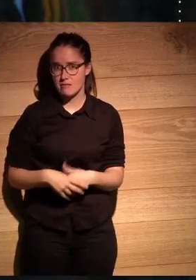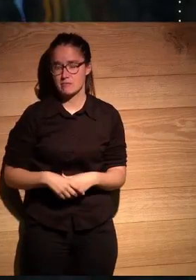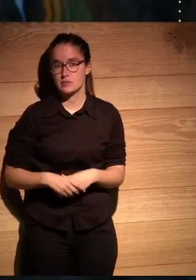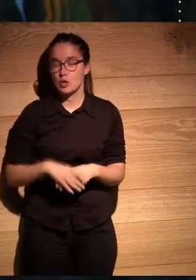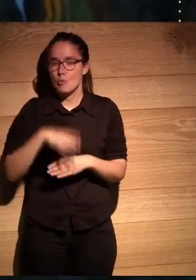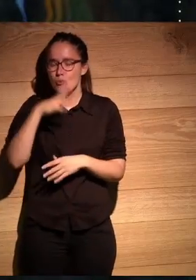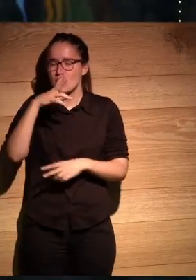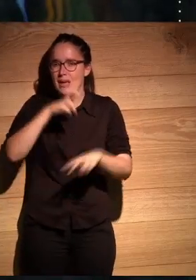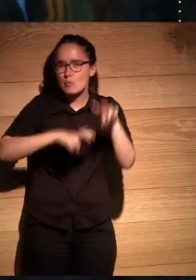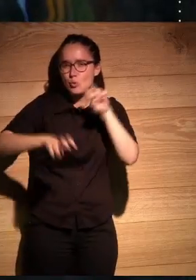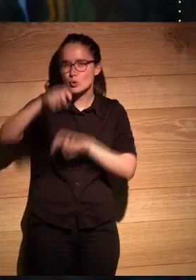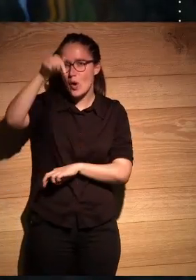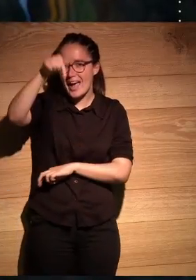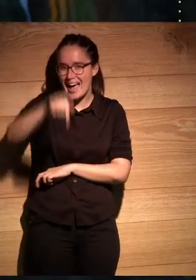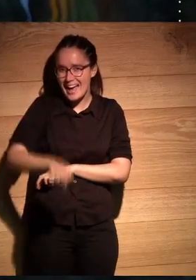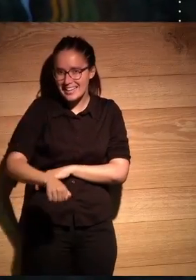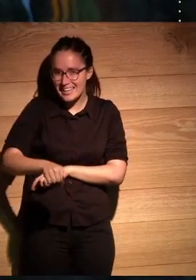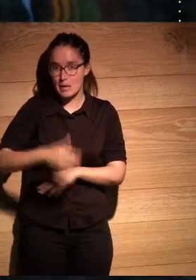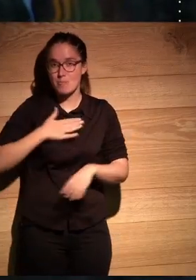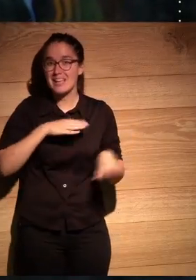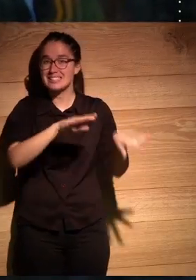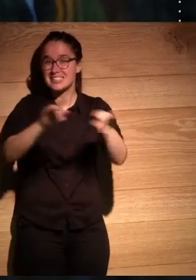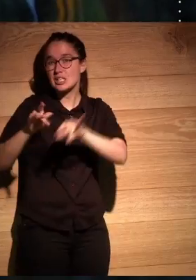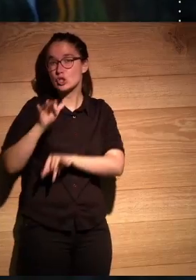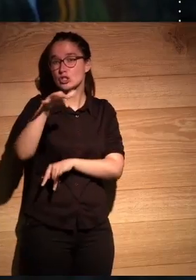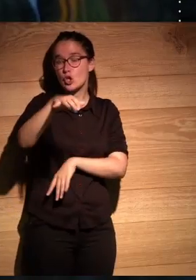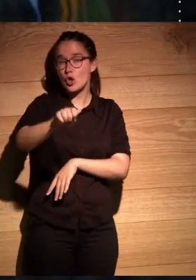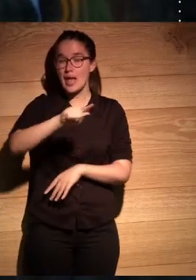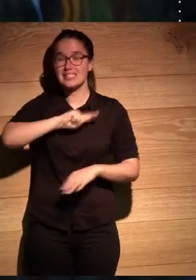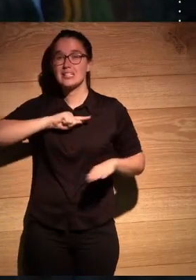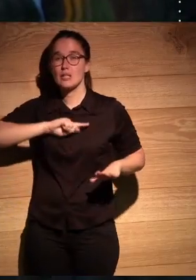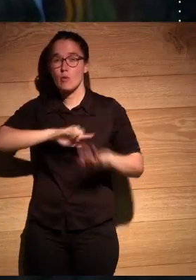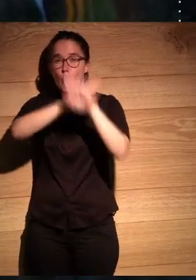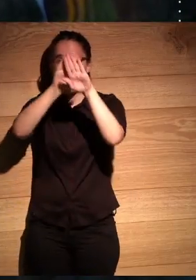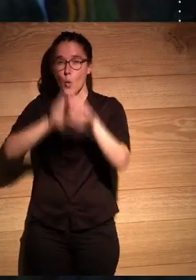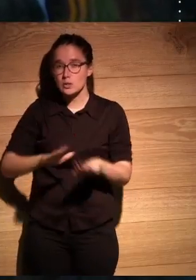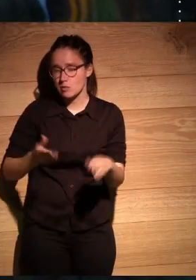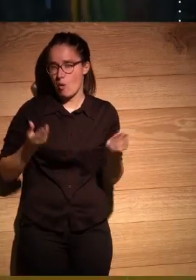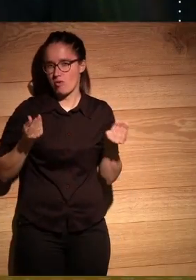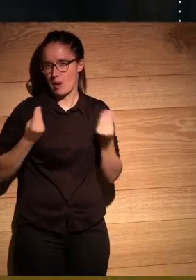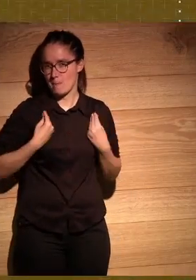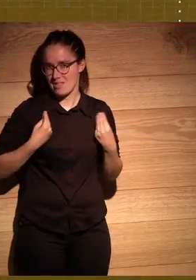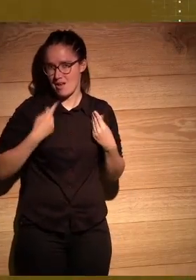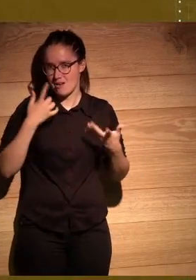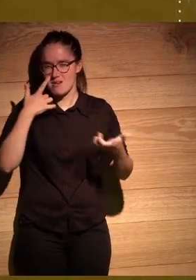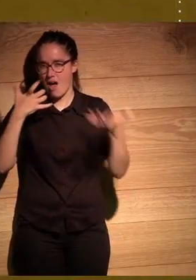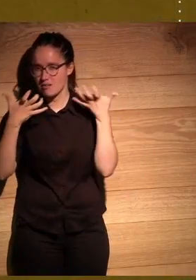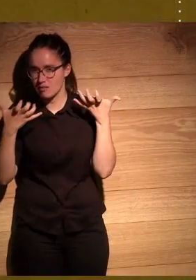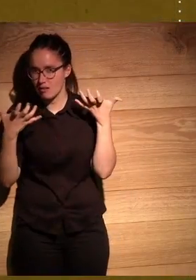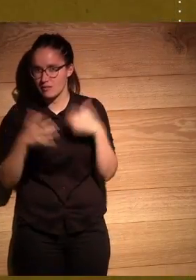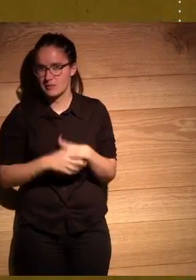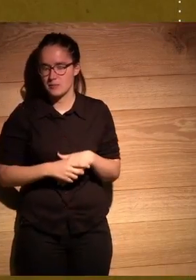¿por qué buscó aquí en mis desiertos de Sonora el sentido último de la vida y el arte? lo